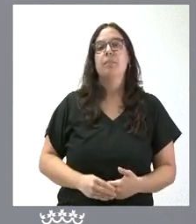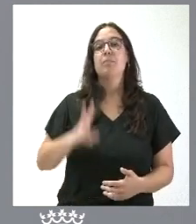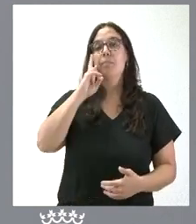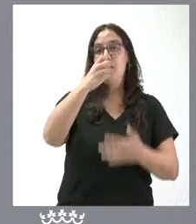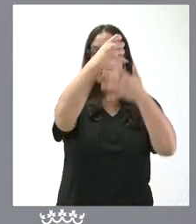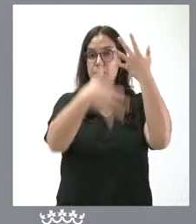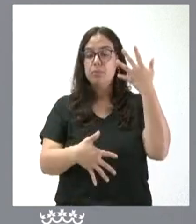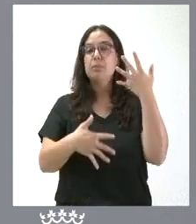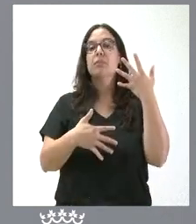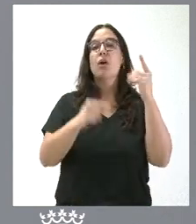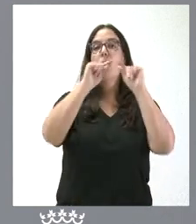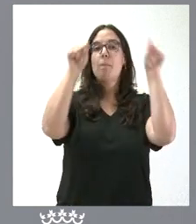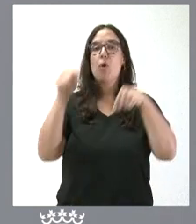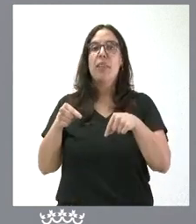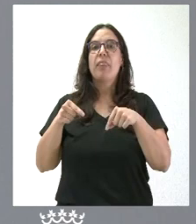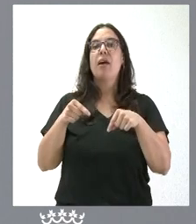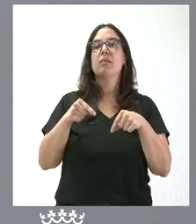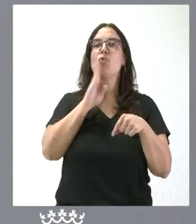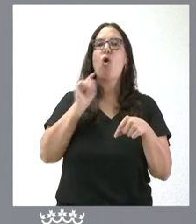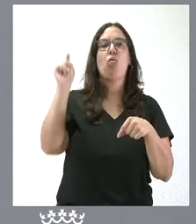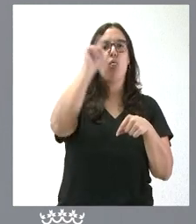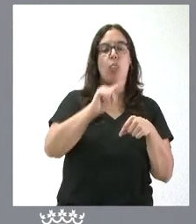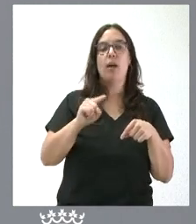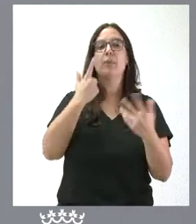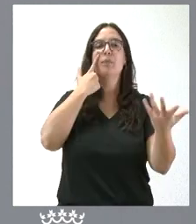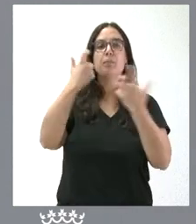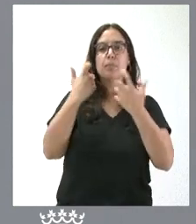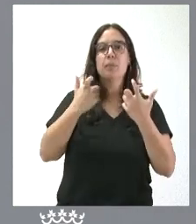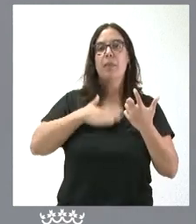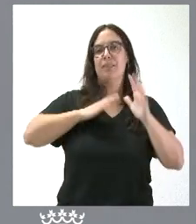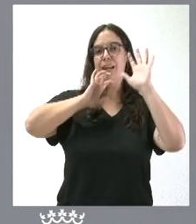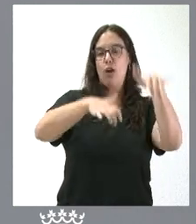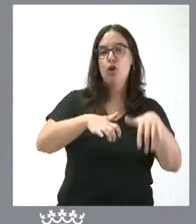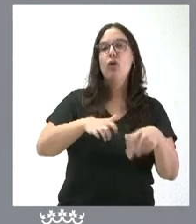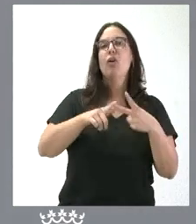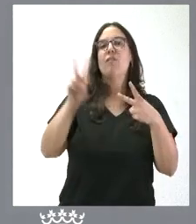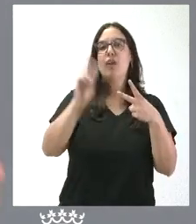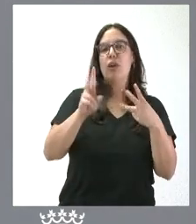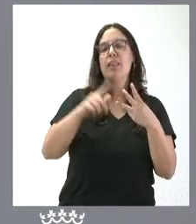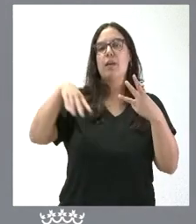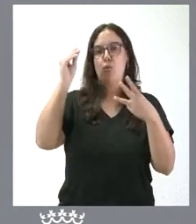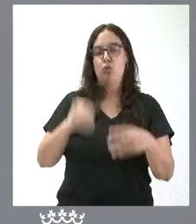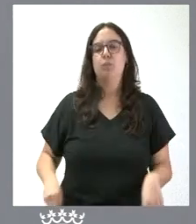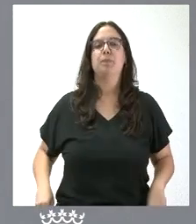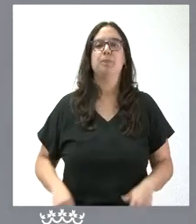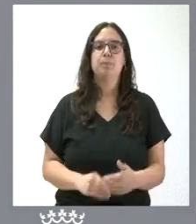de las provincias, destacando especialmente el número de leoneses, vallesuletanos y burgaleses.